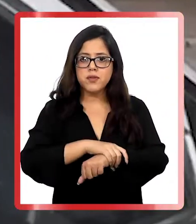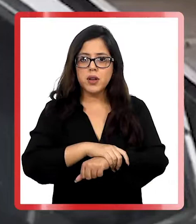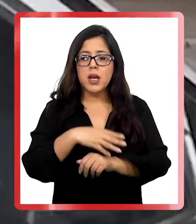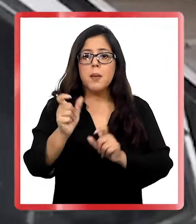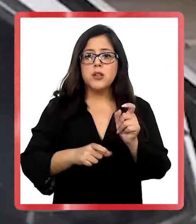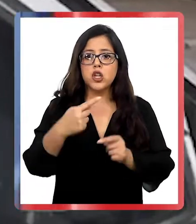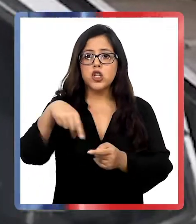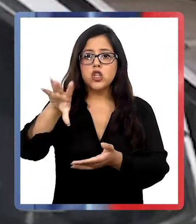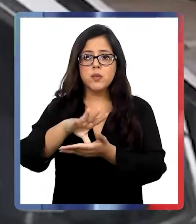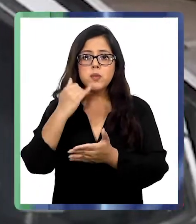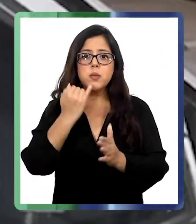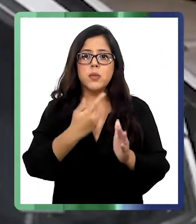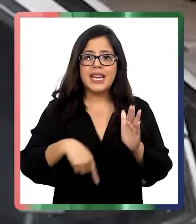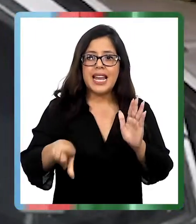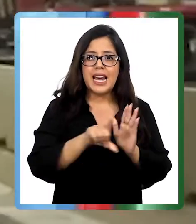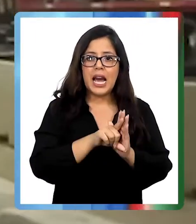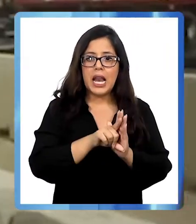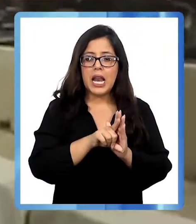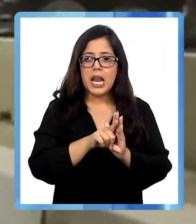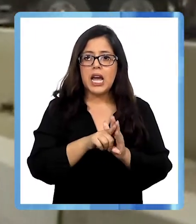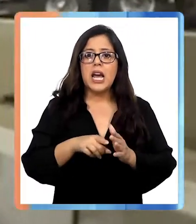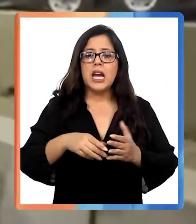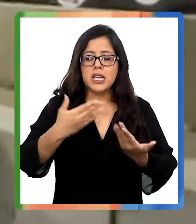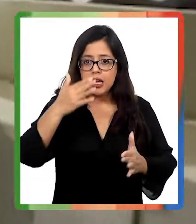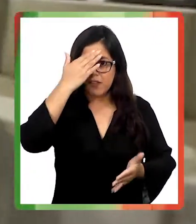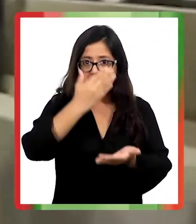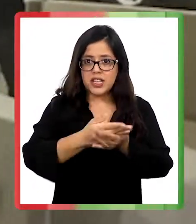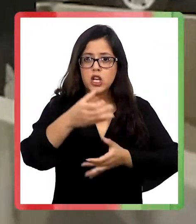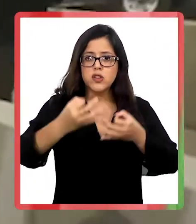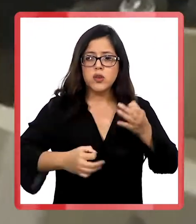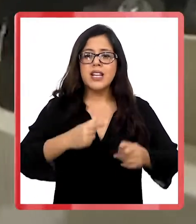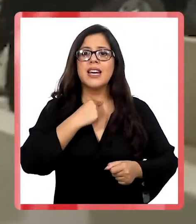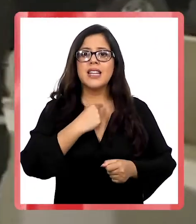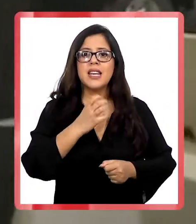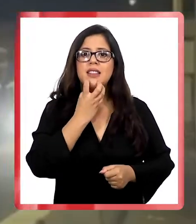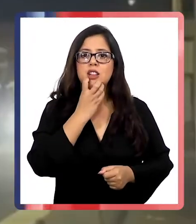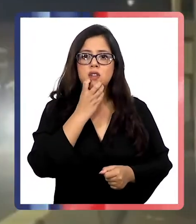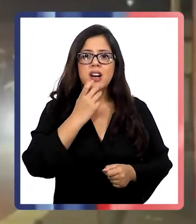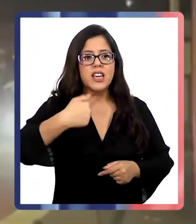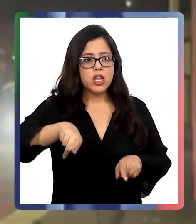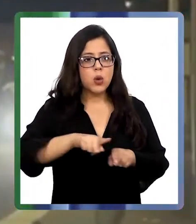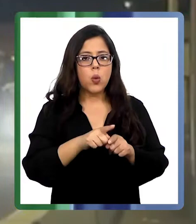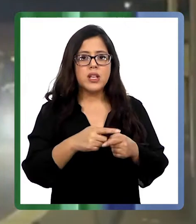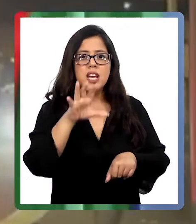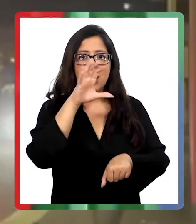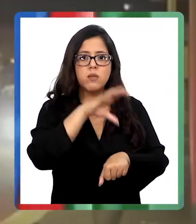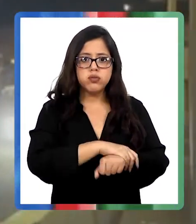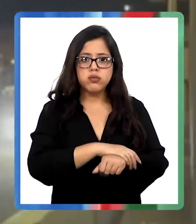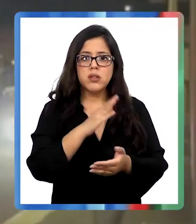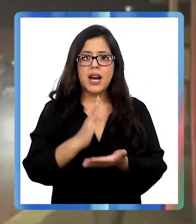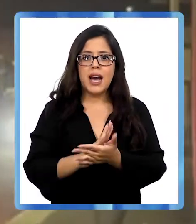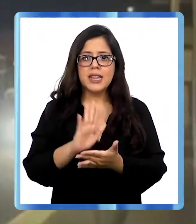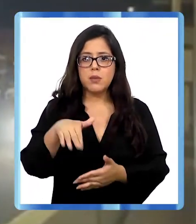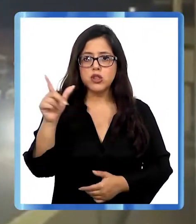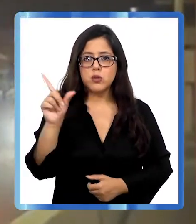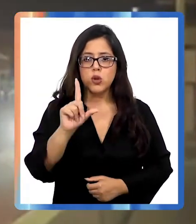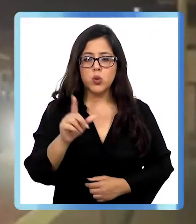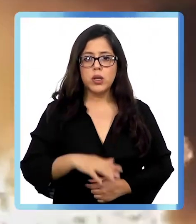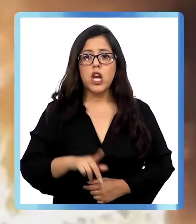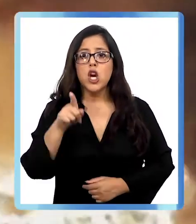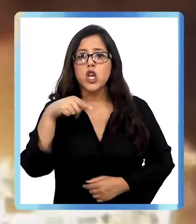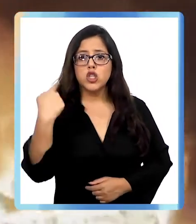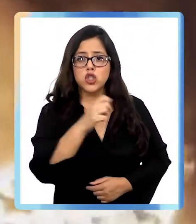Eran migrantes irregulares que enfrentaron al Tribunal de Garantía de Antofagasta, que amplió su detención hasta el lunes.